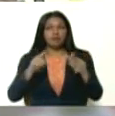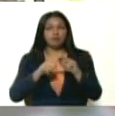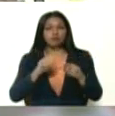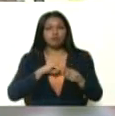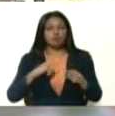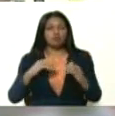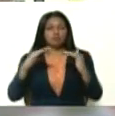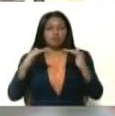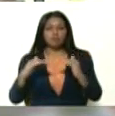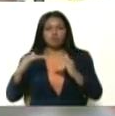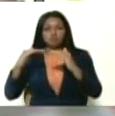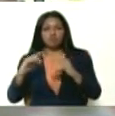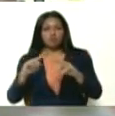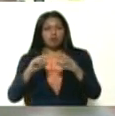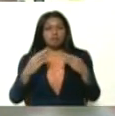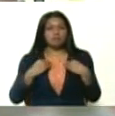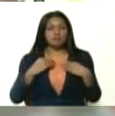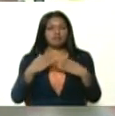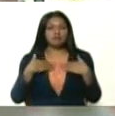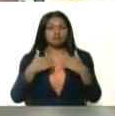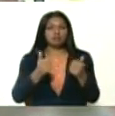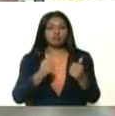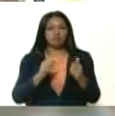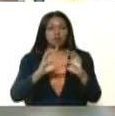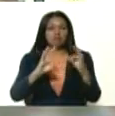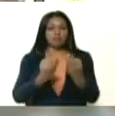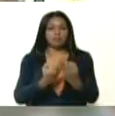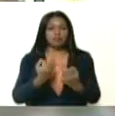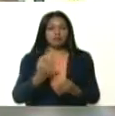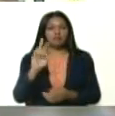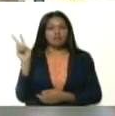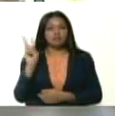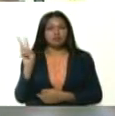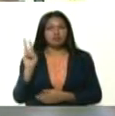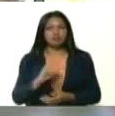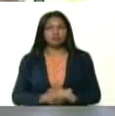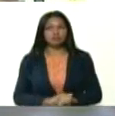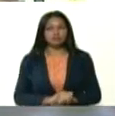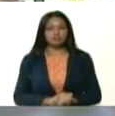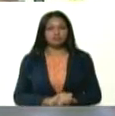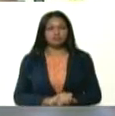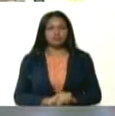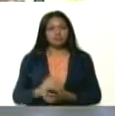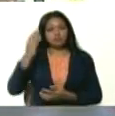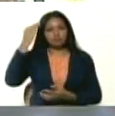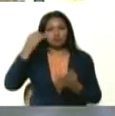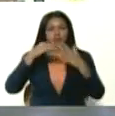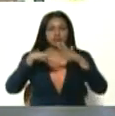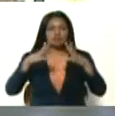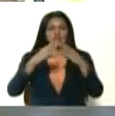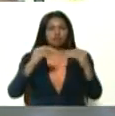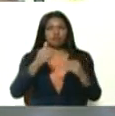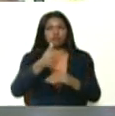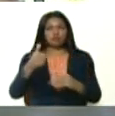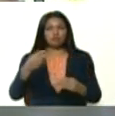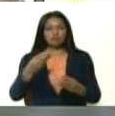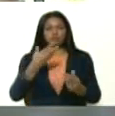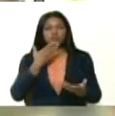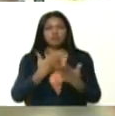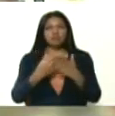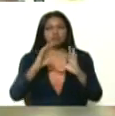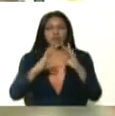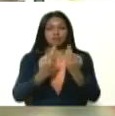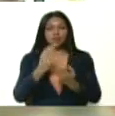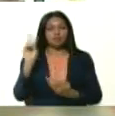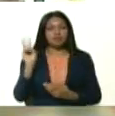estabilidad, vida y salud a la familia venezolana. Que Dios nos bendiga a todos. Muchas gracias, familia